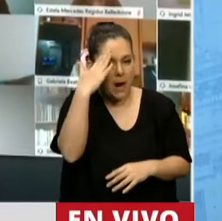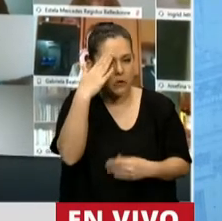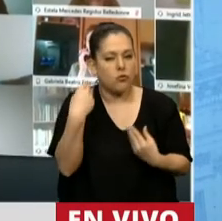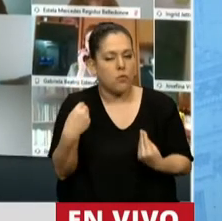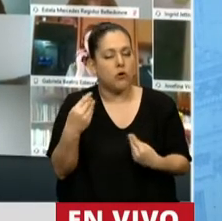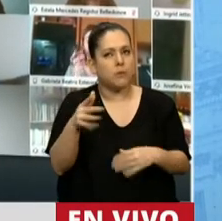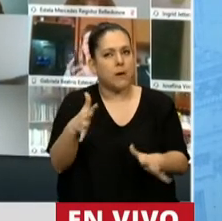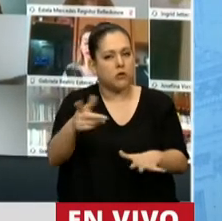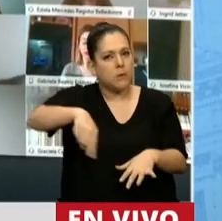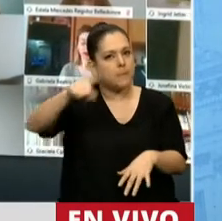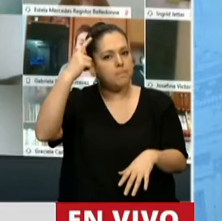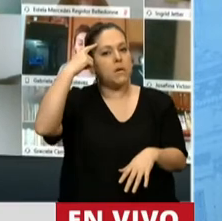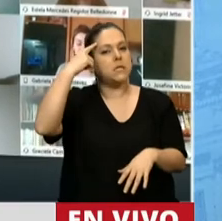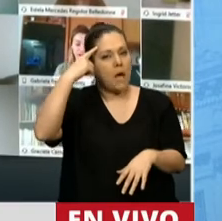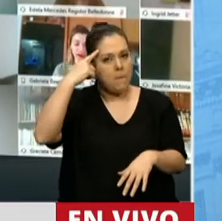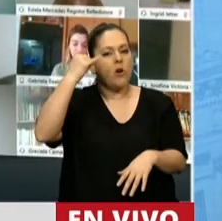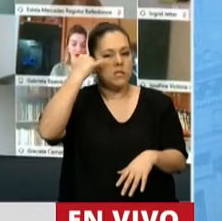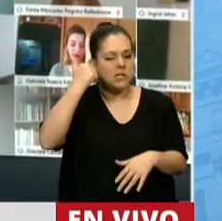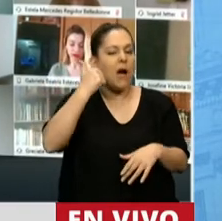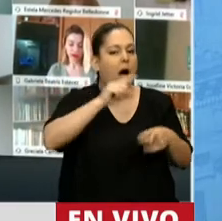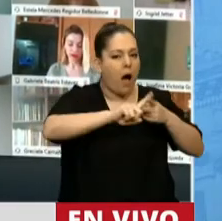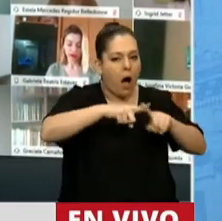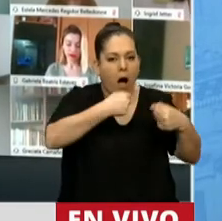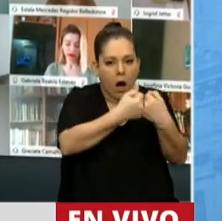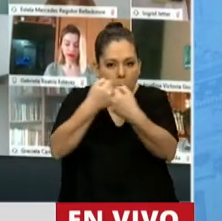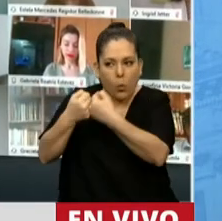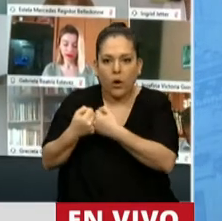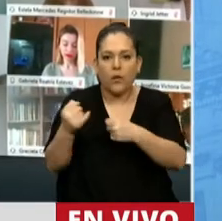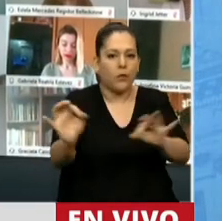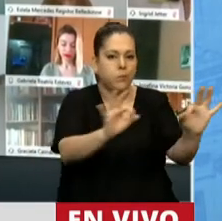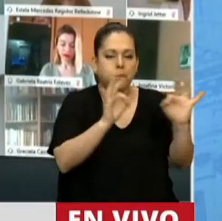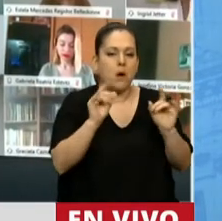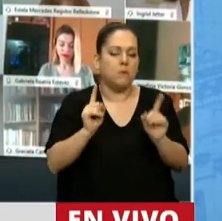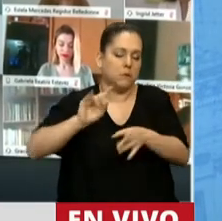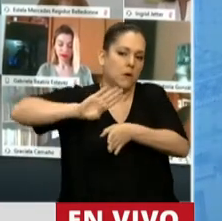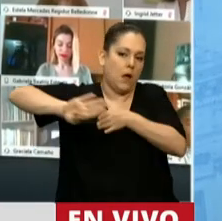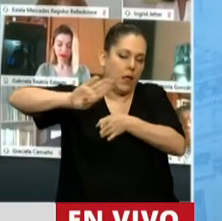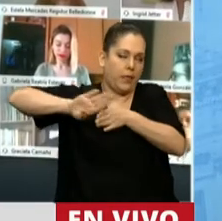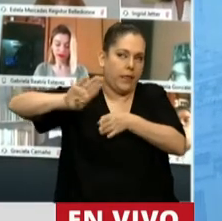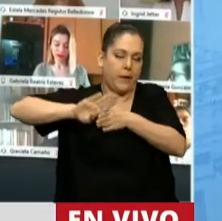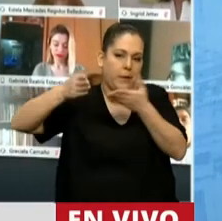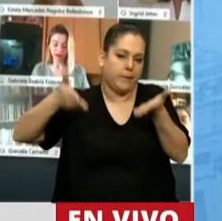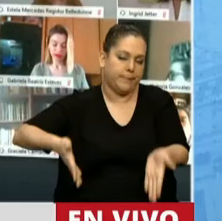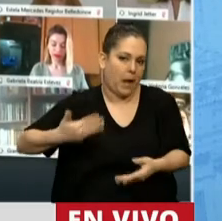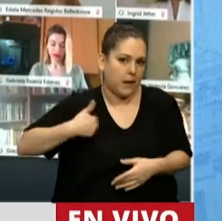tener ya avanzadas las negociaciones por la bendita deuda que tenemos en este país.